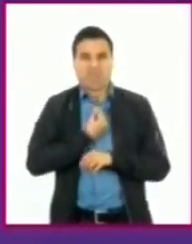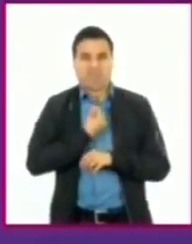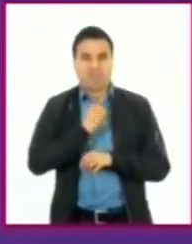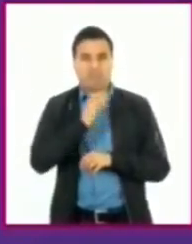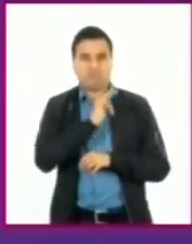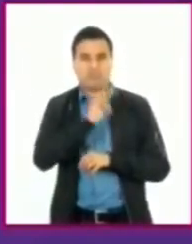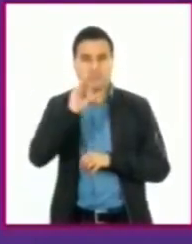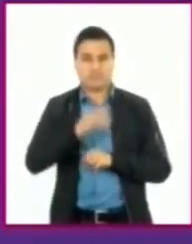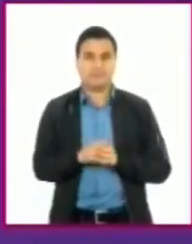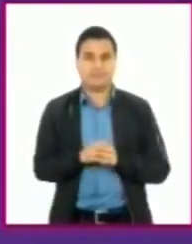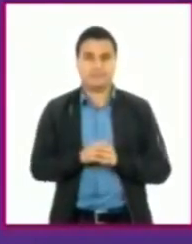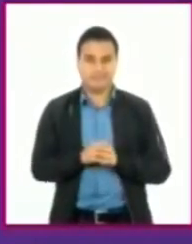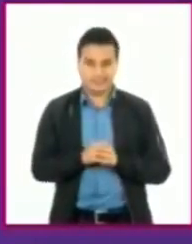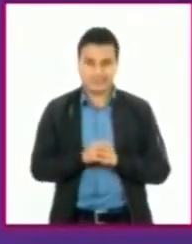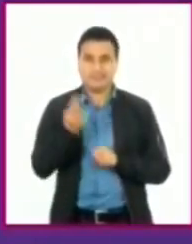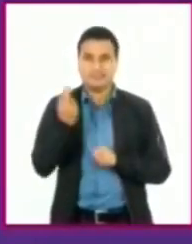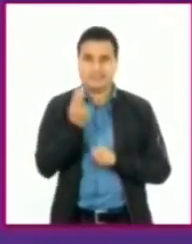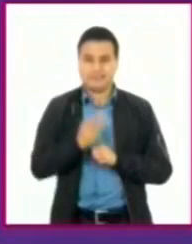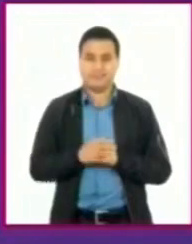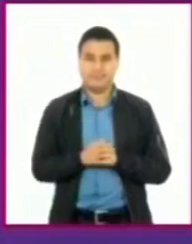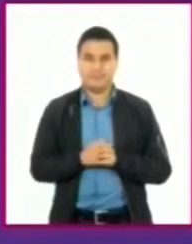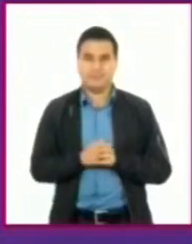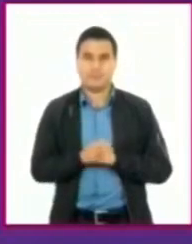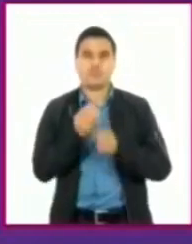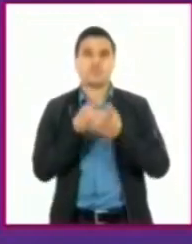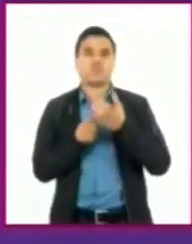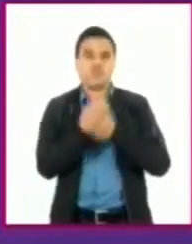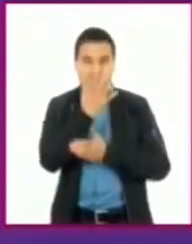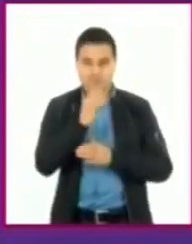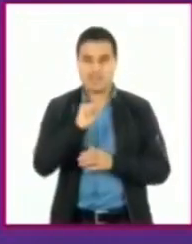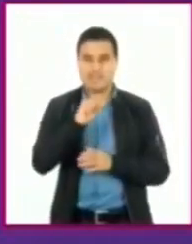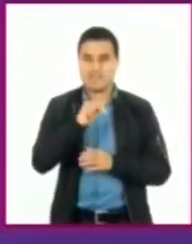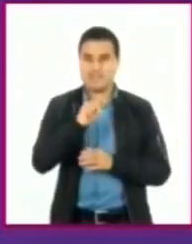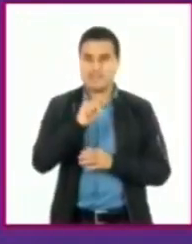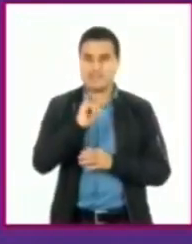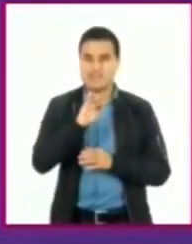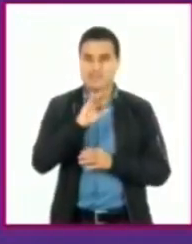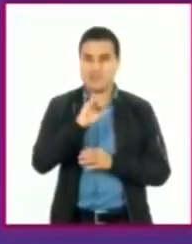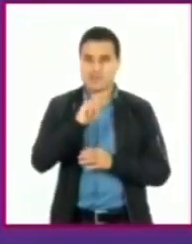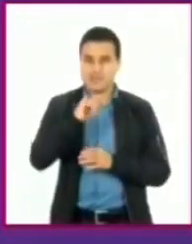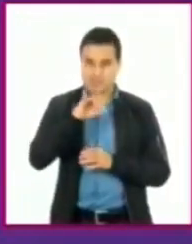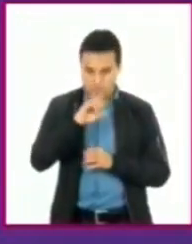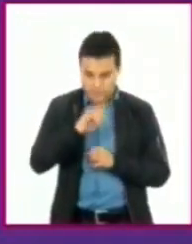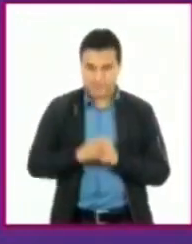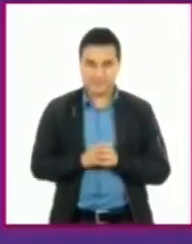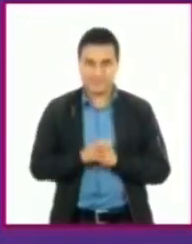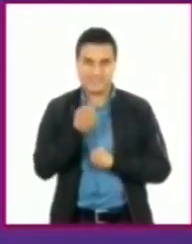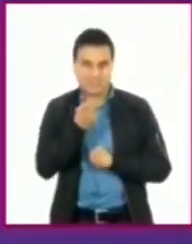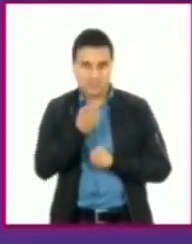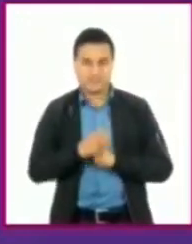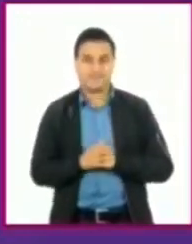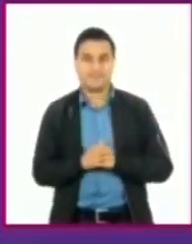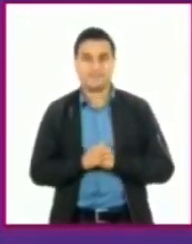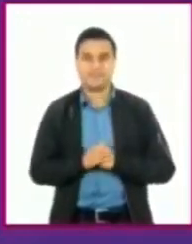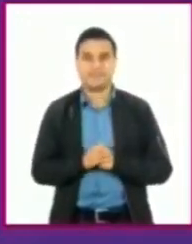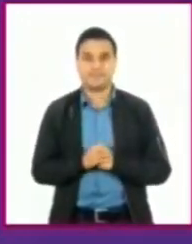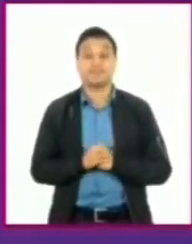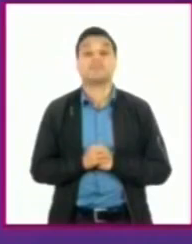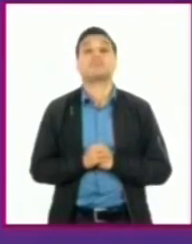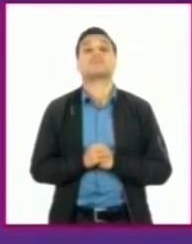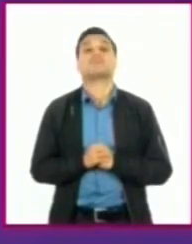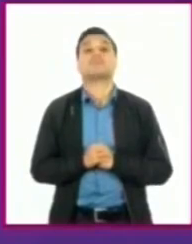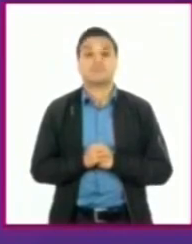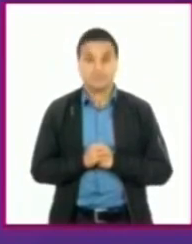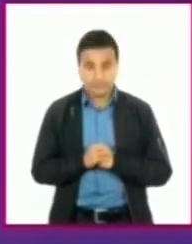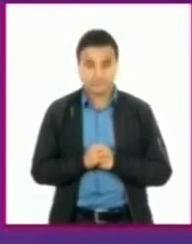Entonces tienen que estarse generando y generando nuevas generaciones de antibióticos que puedan atacar, digamos, esta bacteria evolucionada. Ok. Y